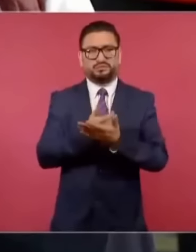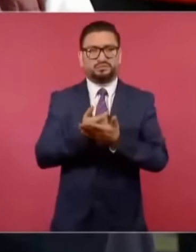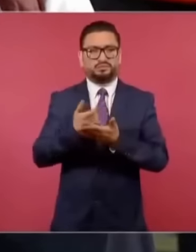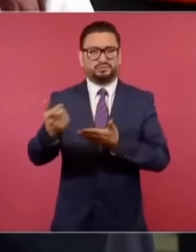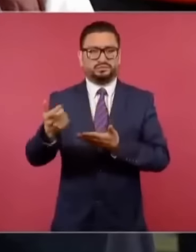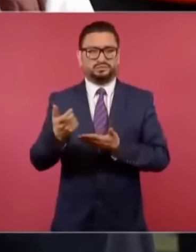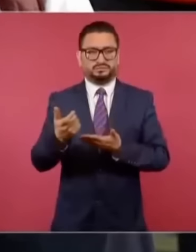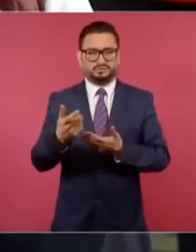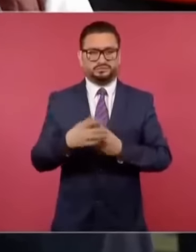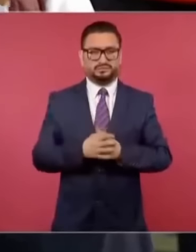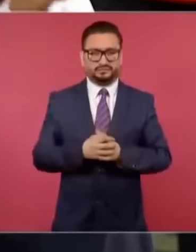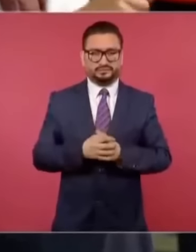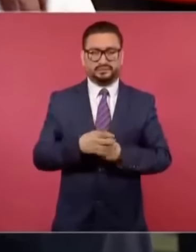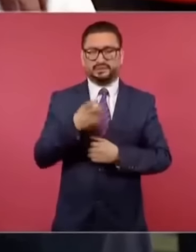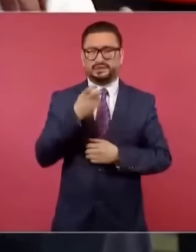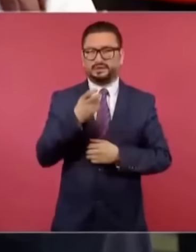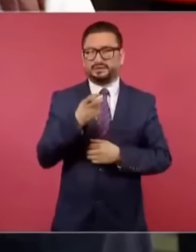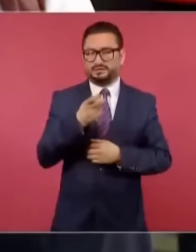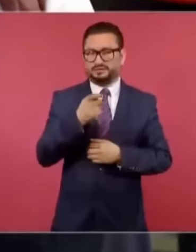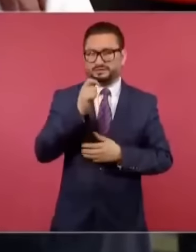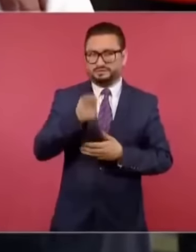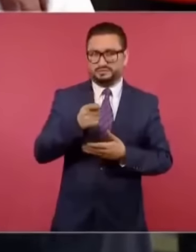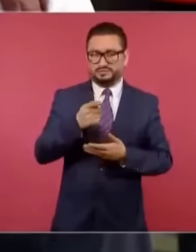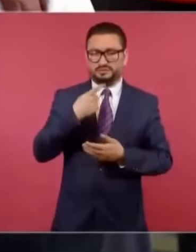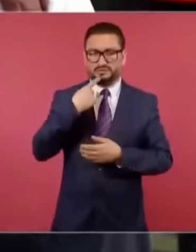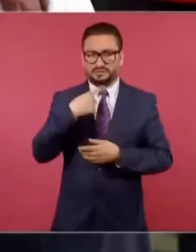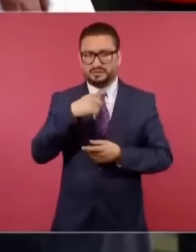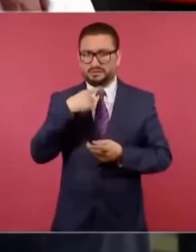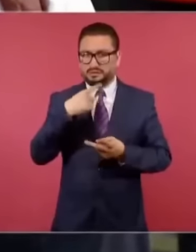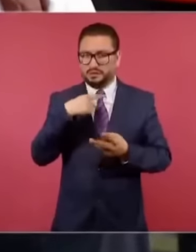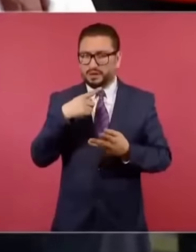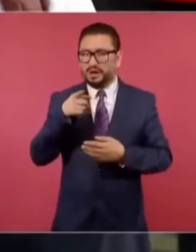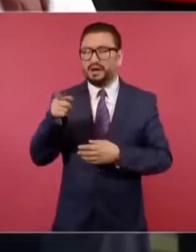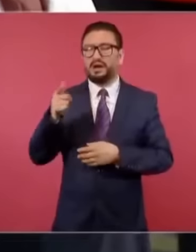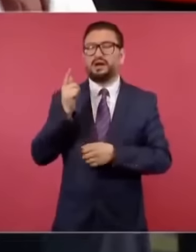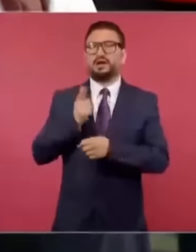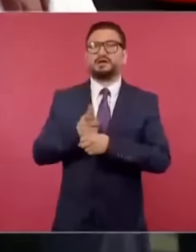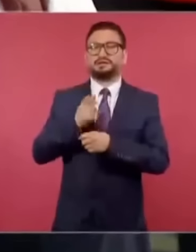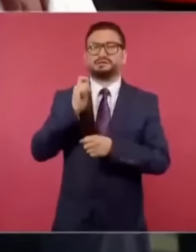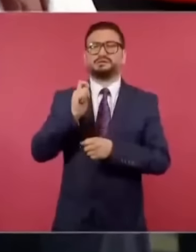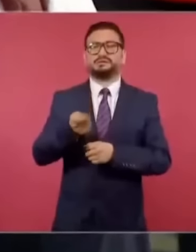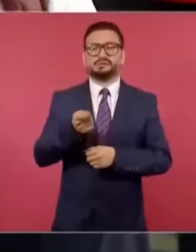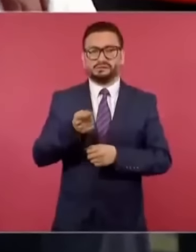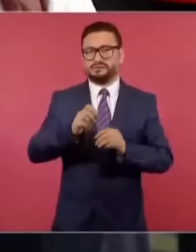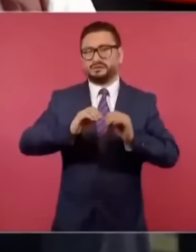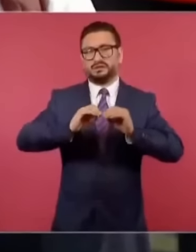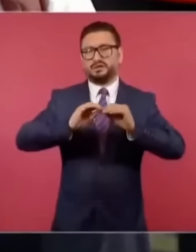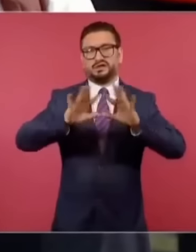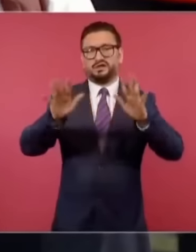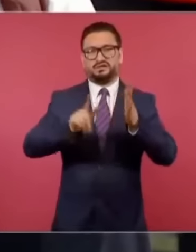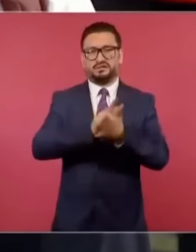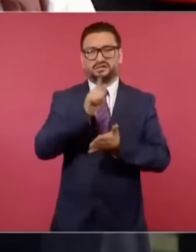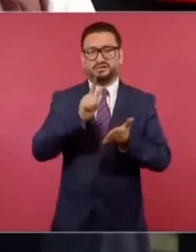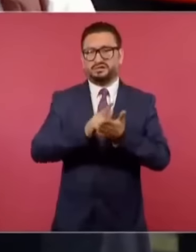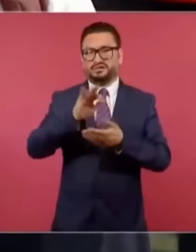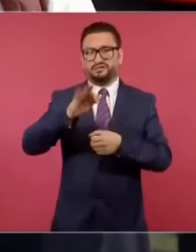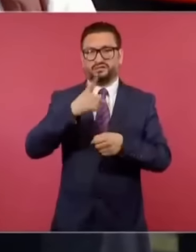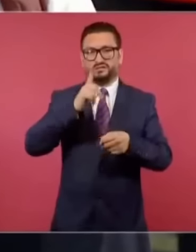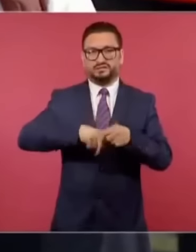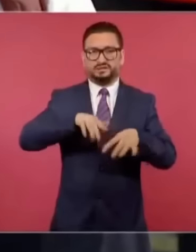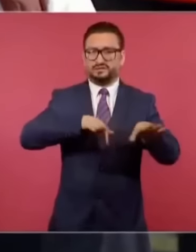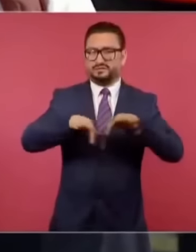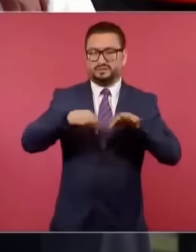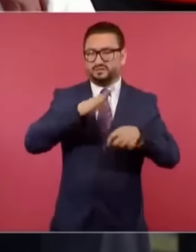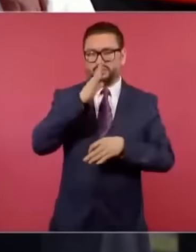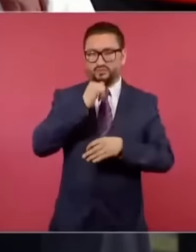su percepción. Esto, de acuerdo con las denuncias que recibimos, es una violación fragrante a la Ley Federal del Trabajo, porque